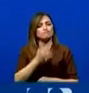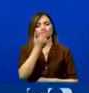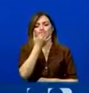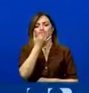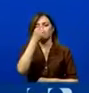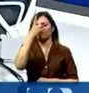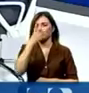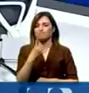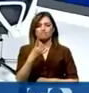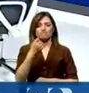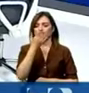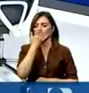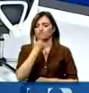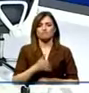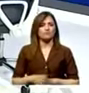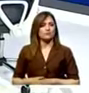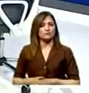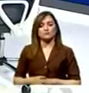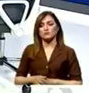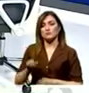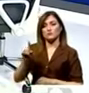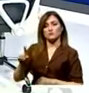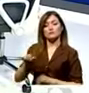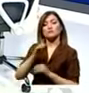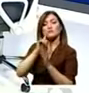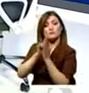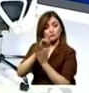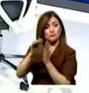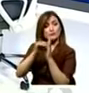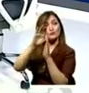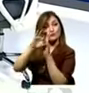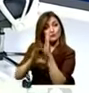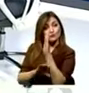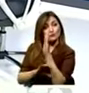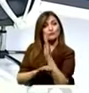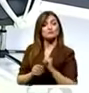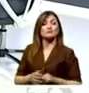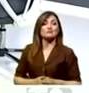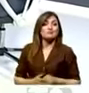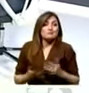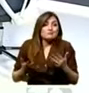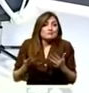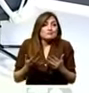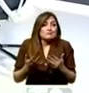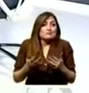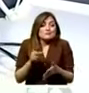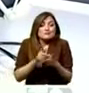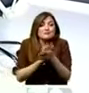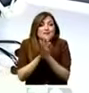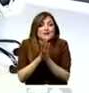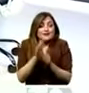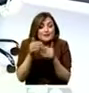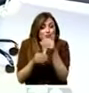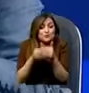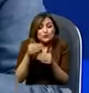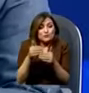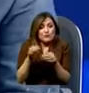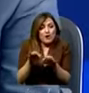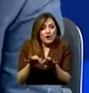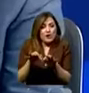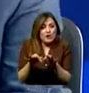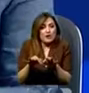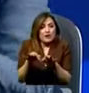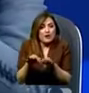tomada por la Asamblea Nacional. Ahora, usted sabe que una demanda de inconstitucionalidad a lo mejor no pasa nada. Los procesos se extinguieron, los